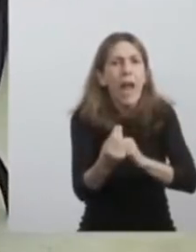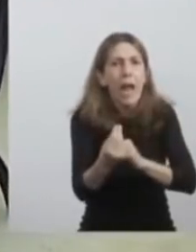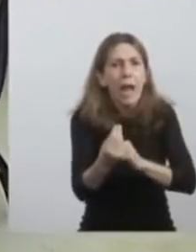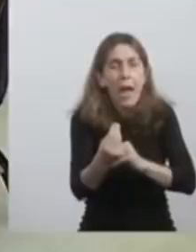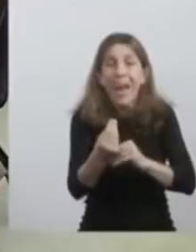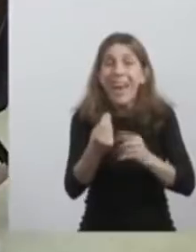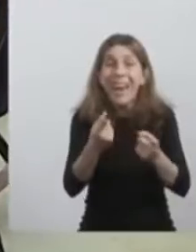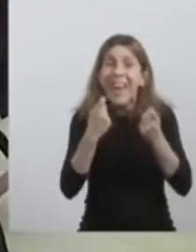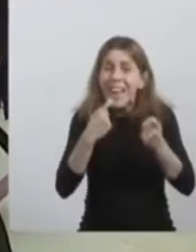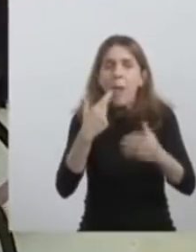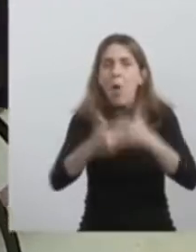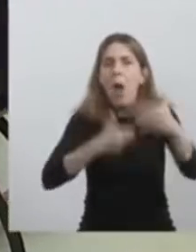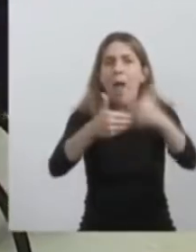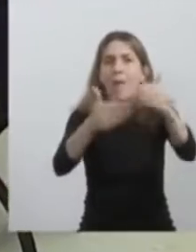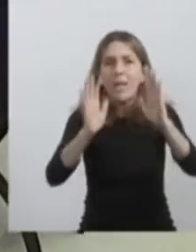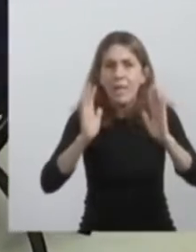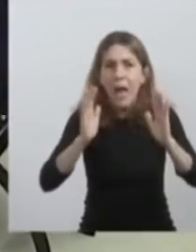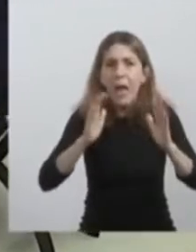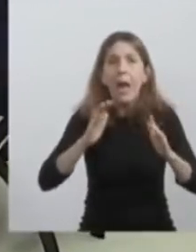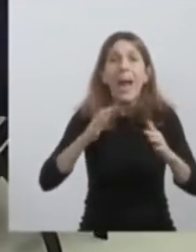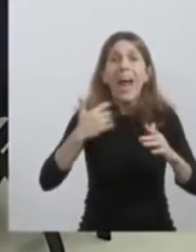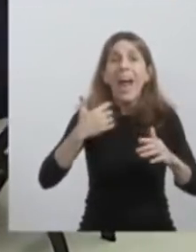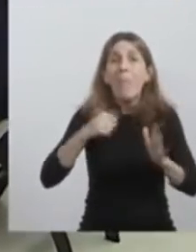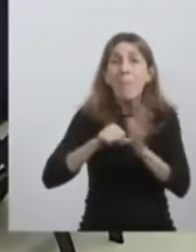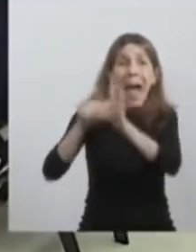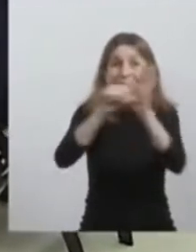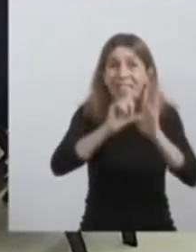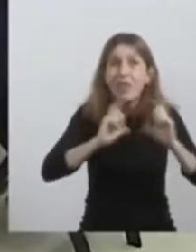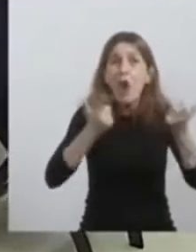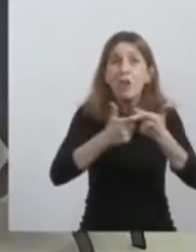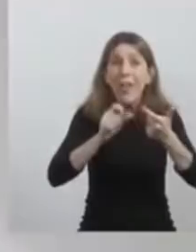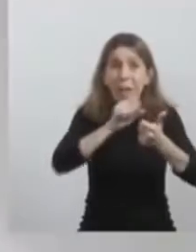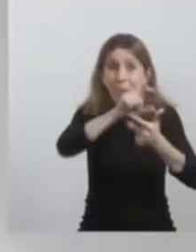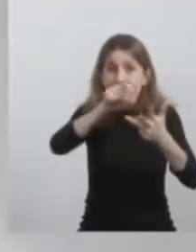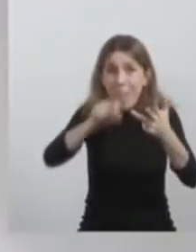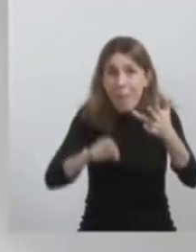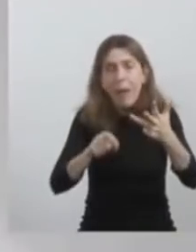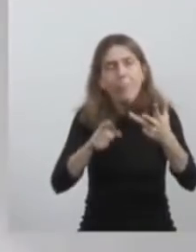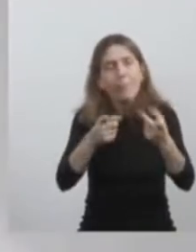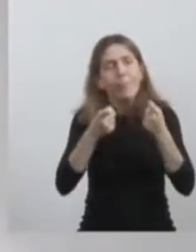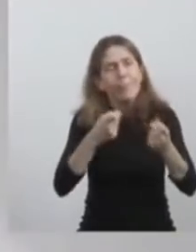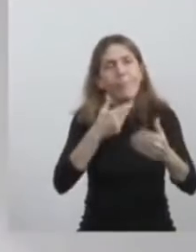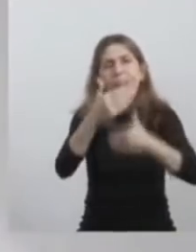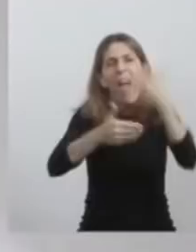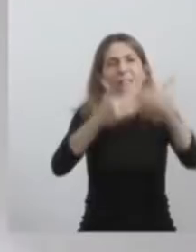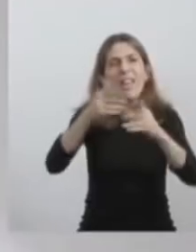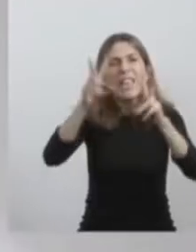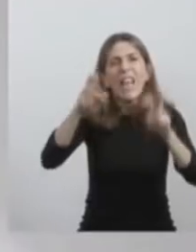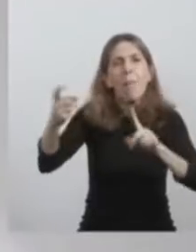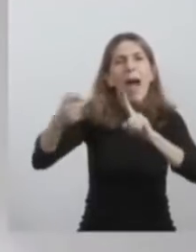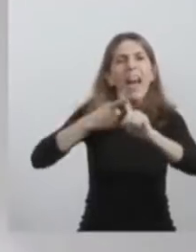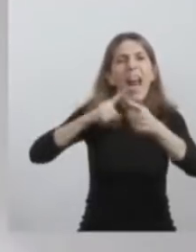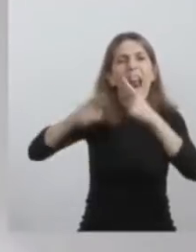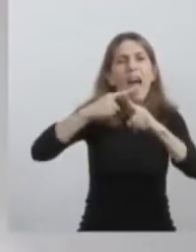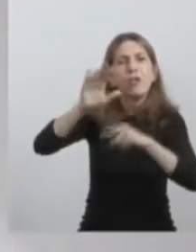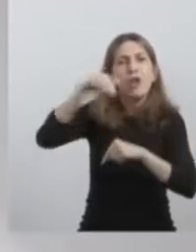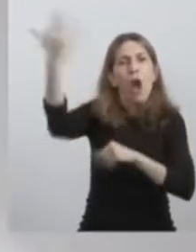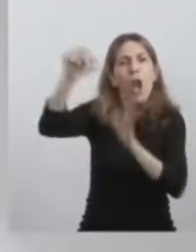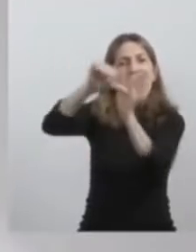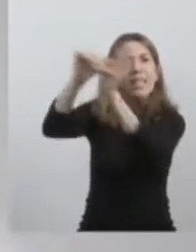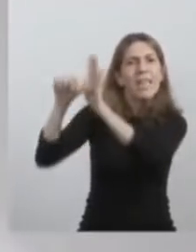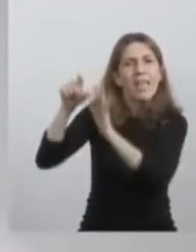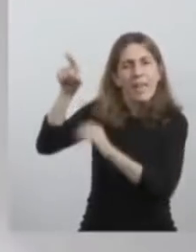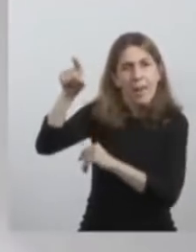avanzar. Nuestro pueblo nos exige avanzar en el concierto internacional. Y por eso